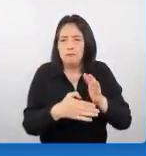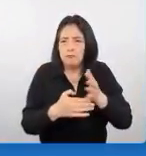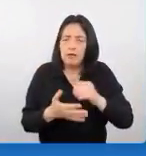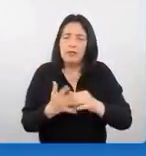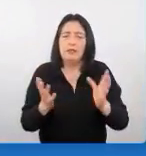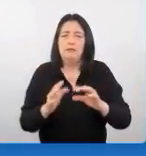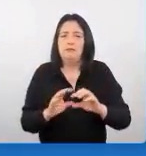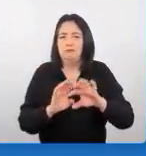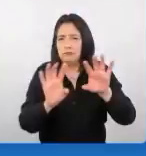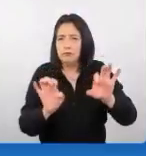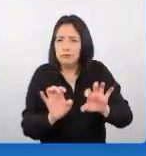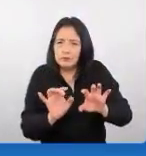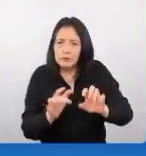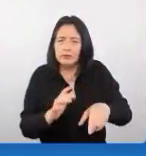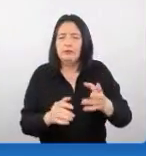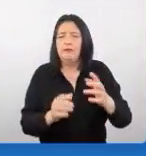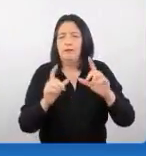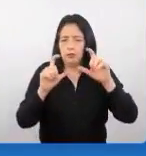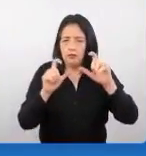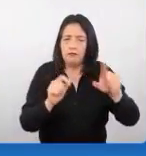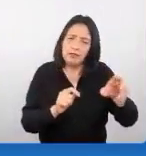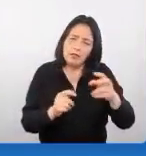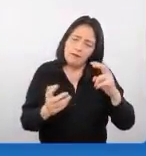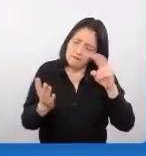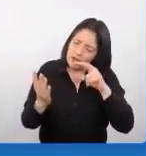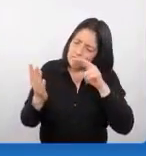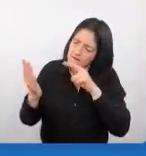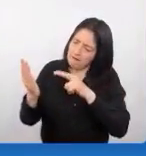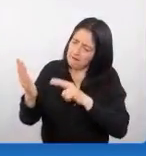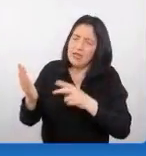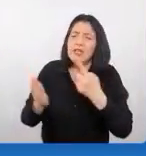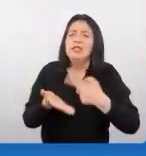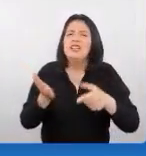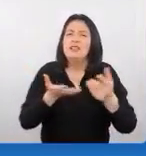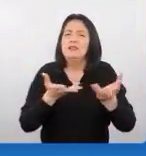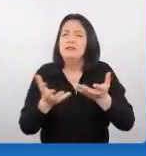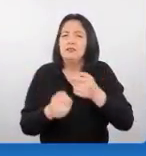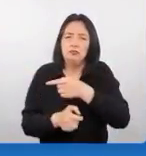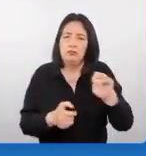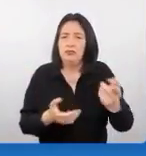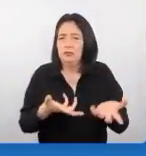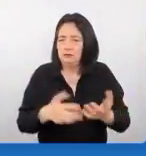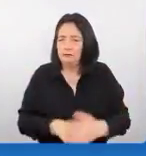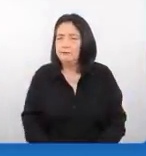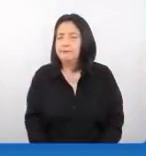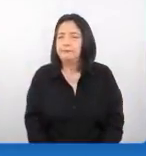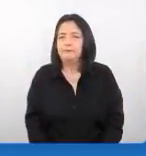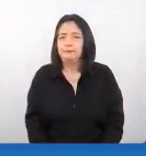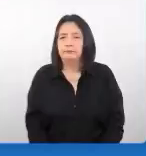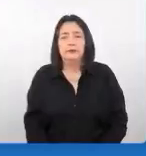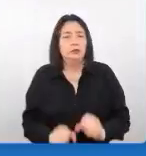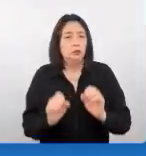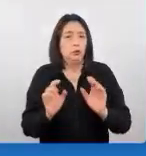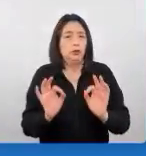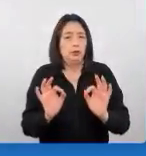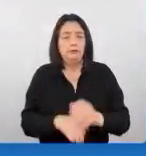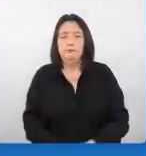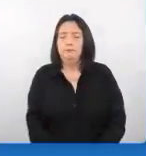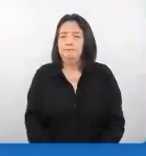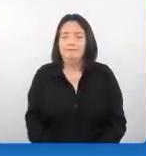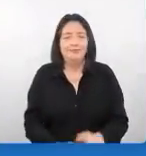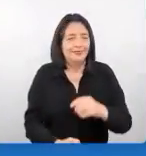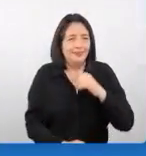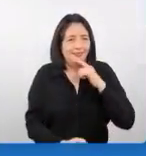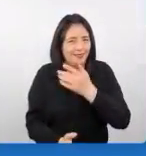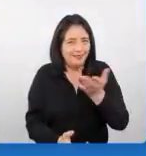digitales ¿no? para que ellos puedan ver los servicios que ustedes ofrecen también ok ok chicas